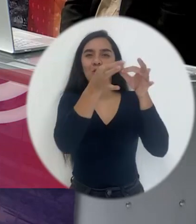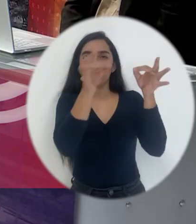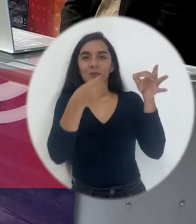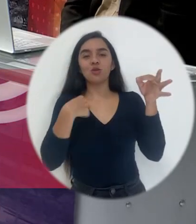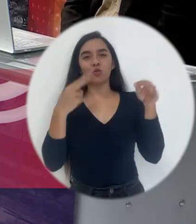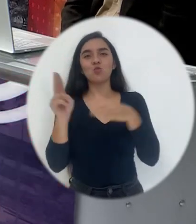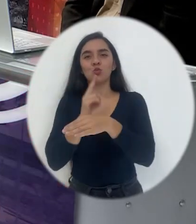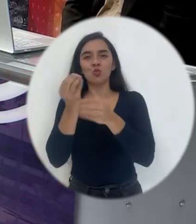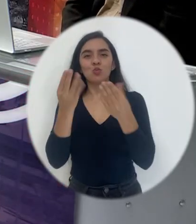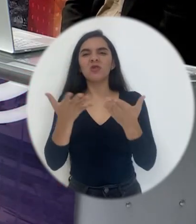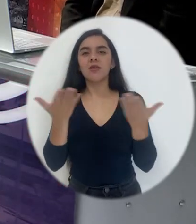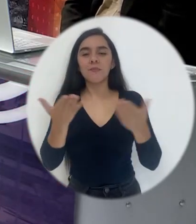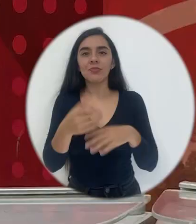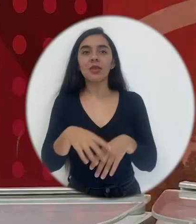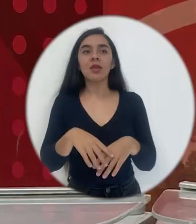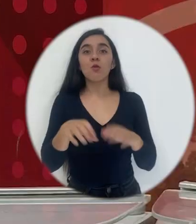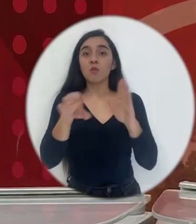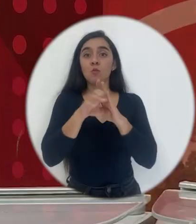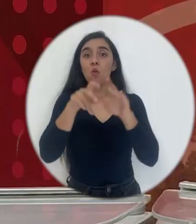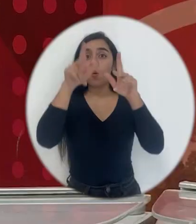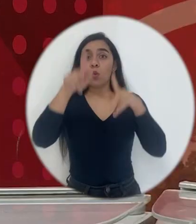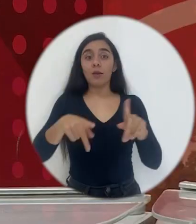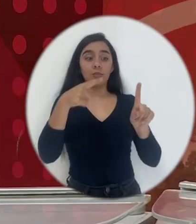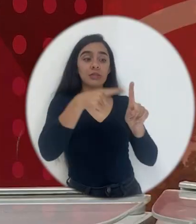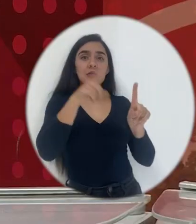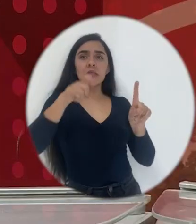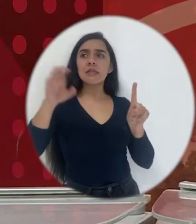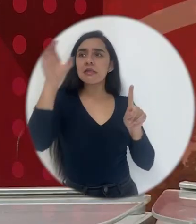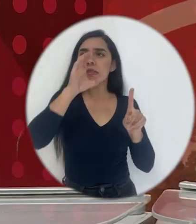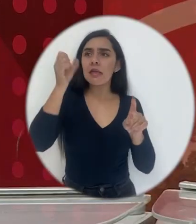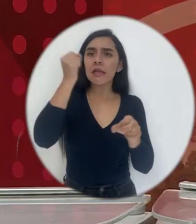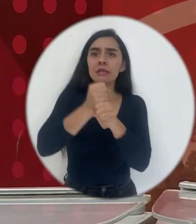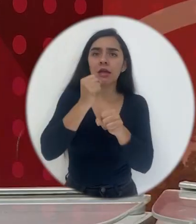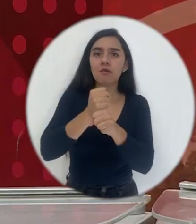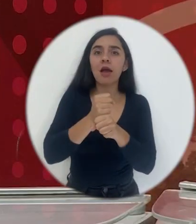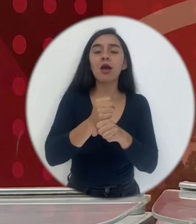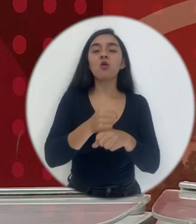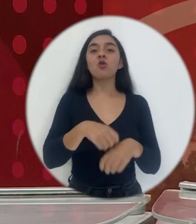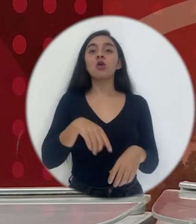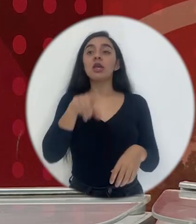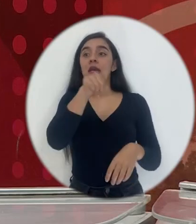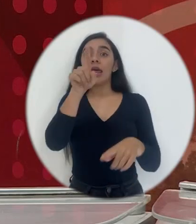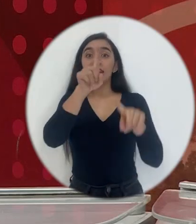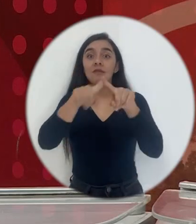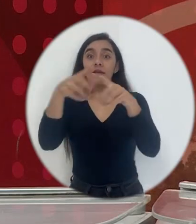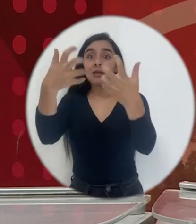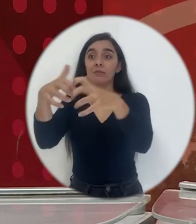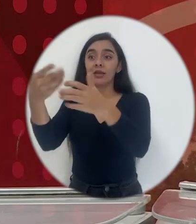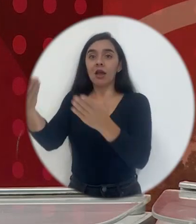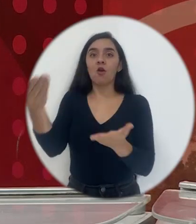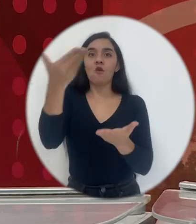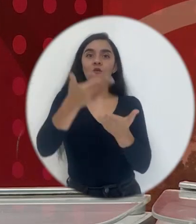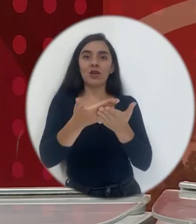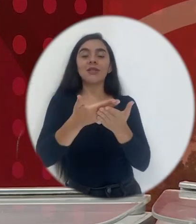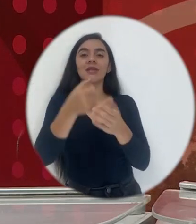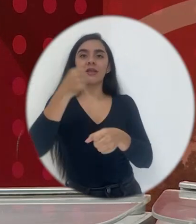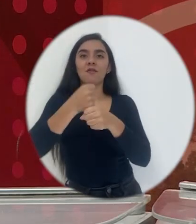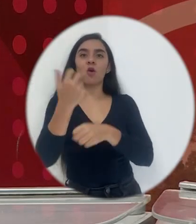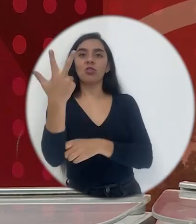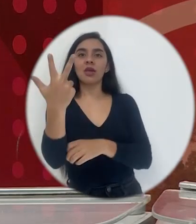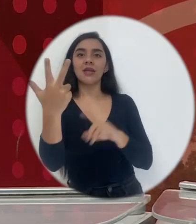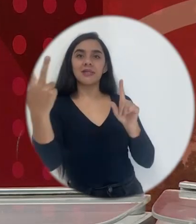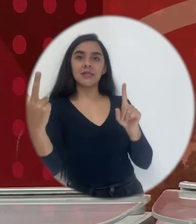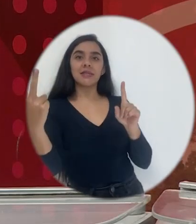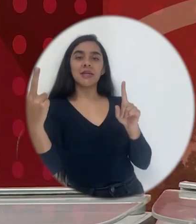problema muy... que me gusta mucho usar, que es como que una persona está buscando trabajo, le ofrecen trabajo en tres lugares y el